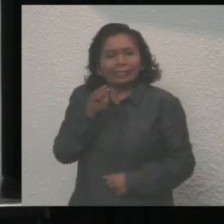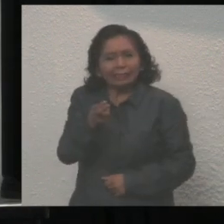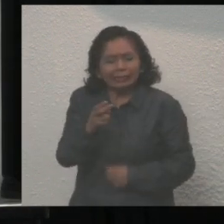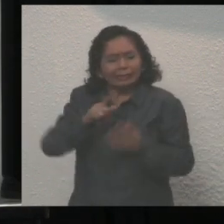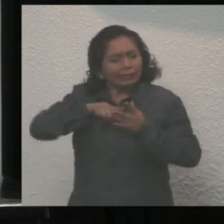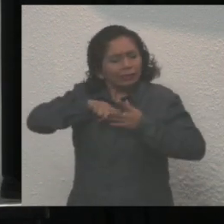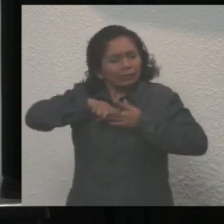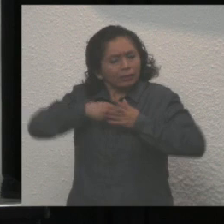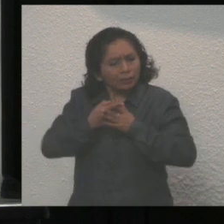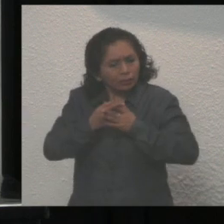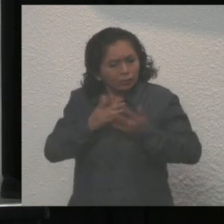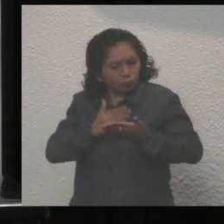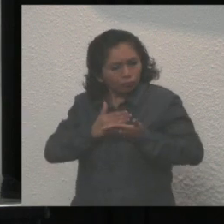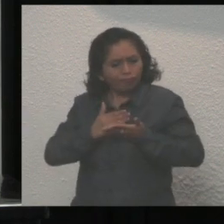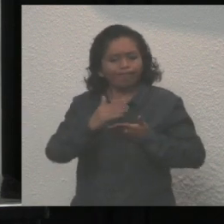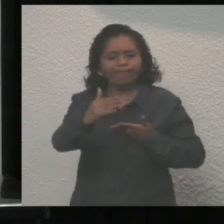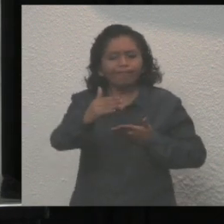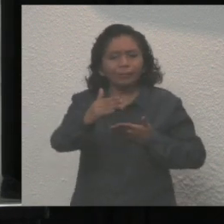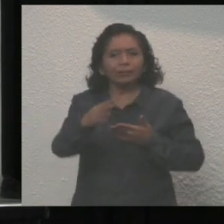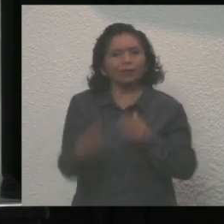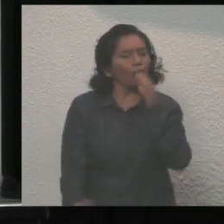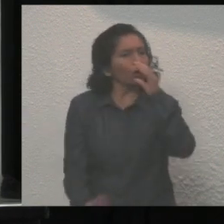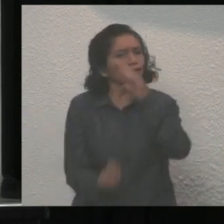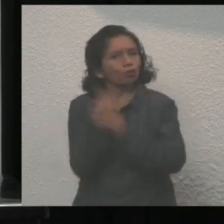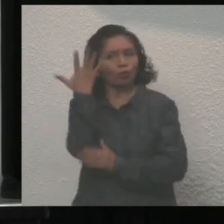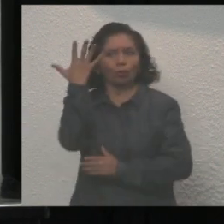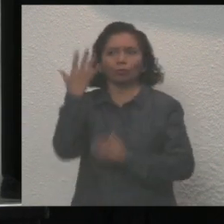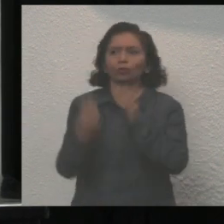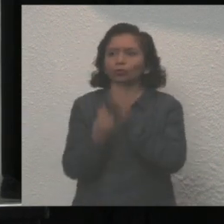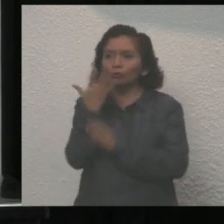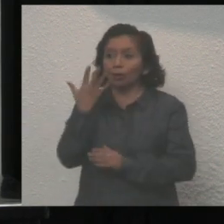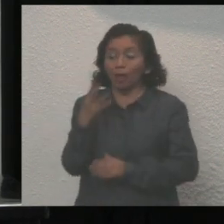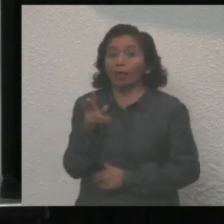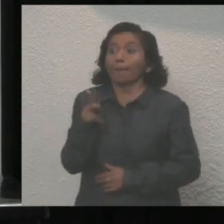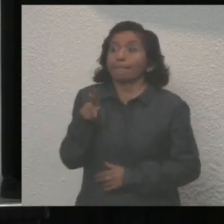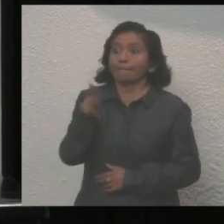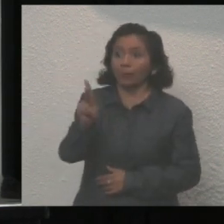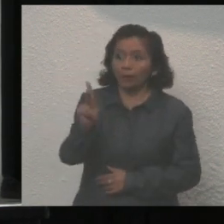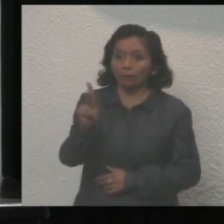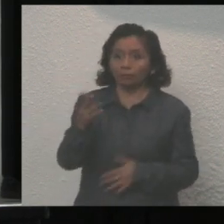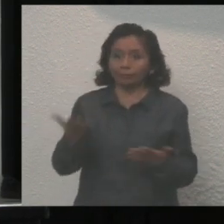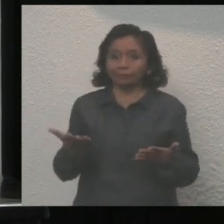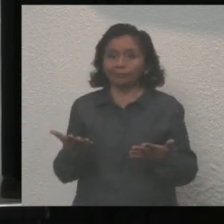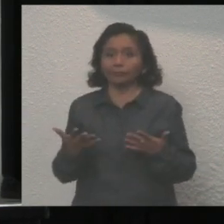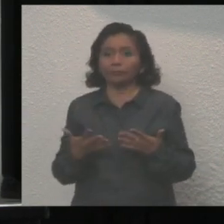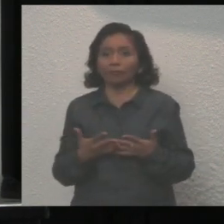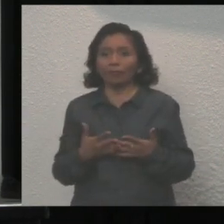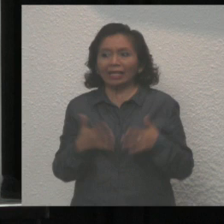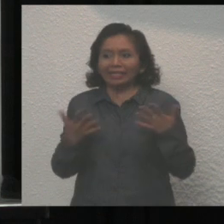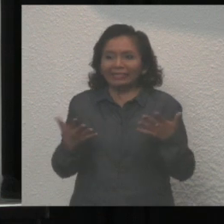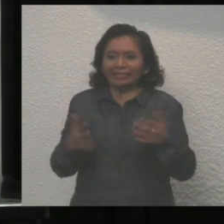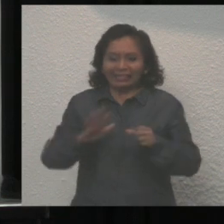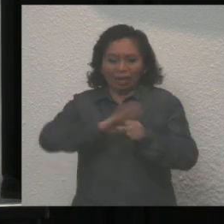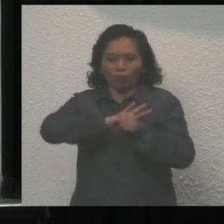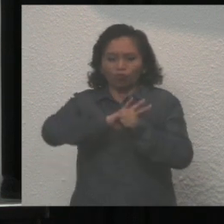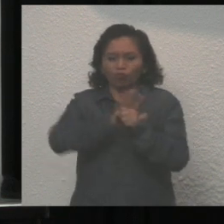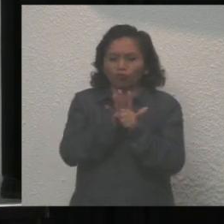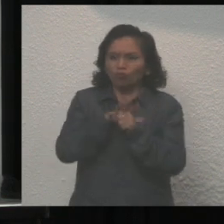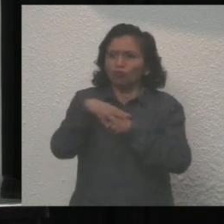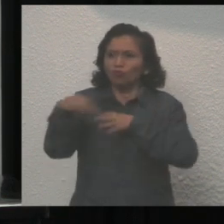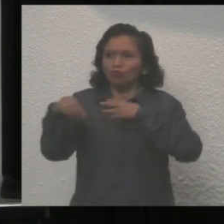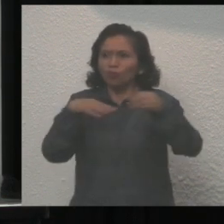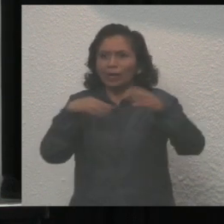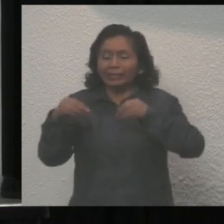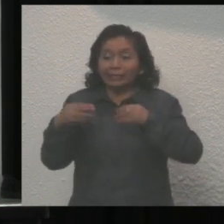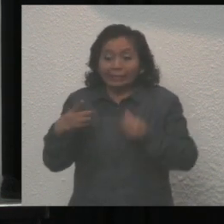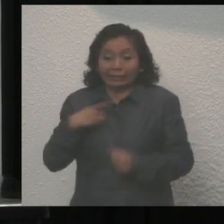del camino al nuevo éxito. Sin embargo, la fuerte lección de esta pandemia es que